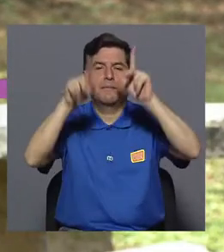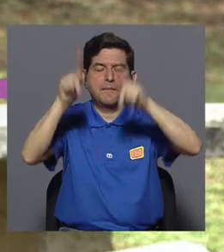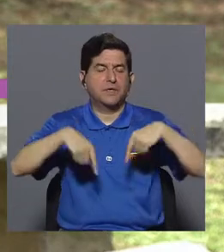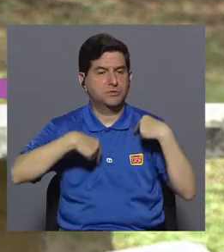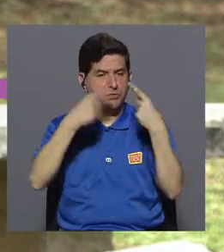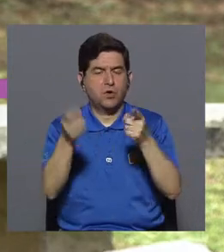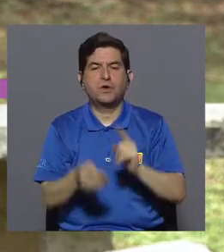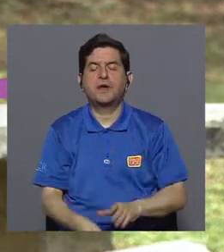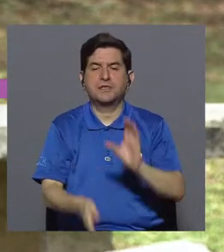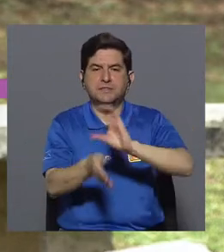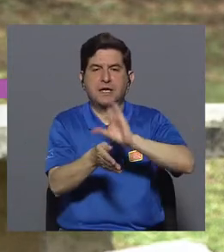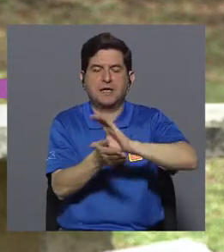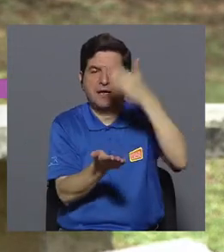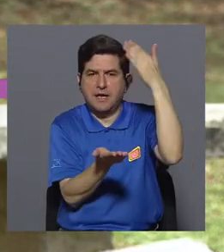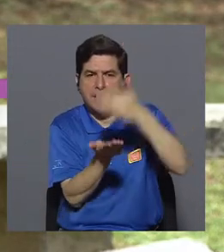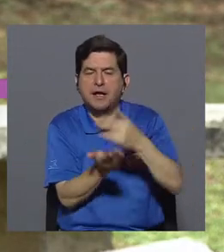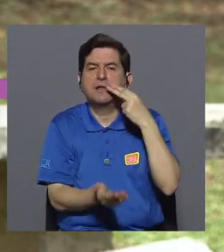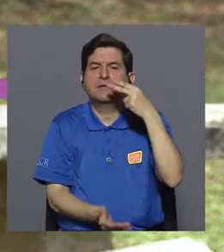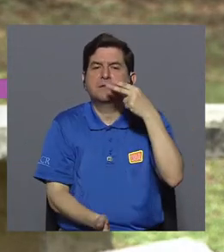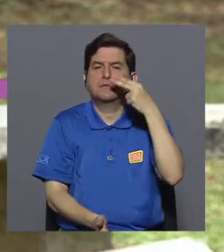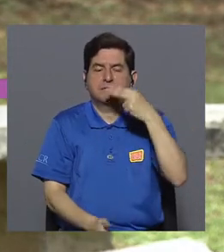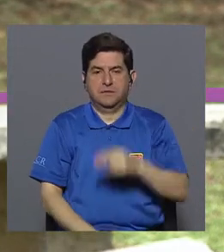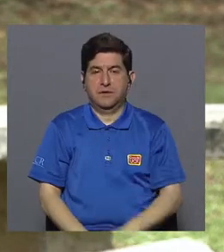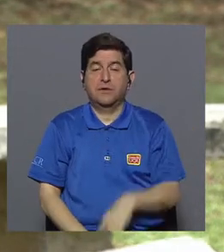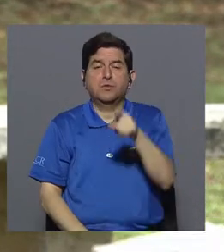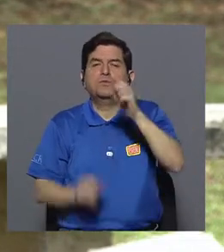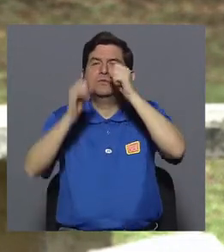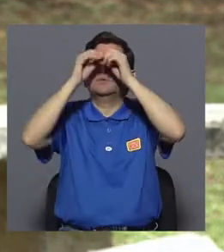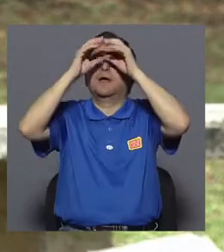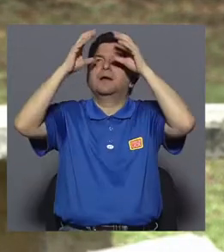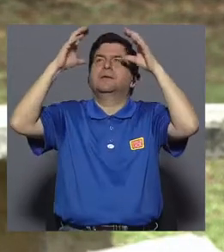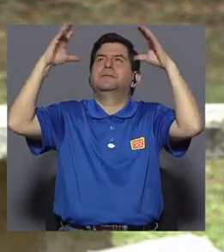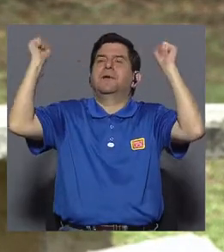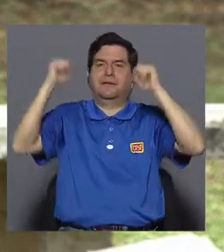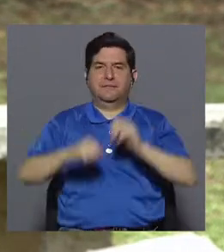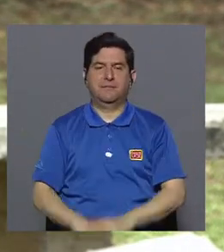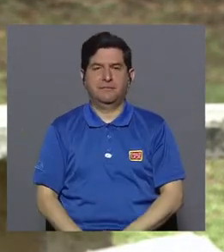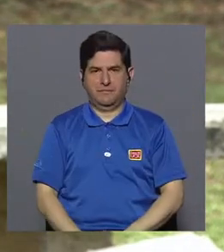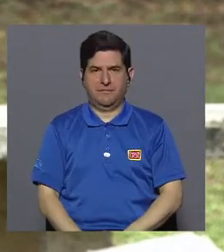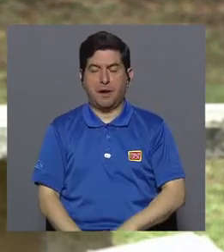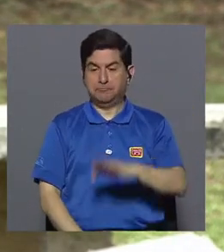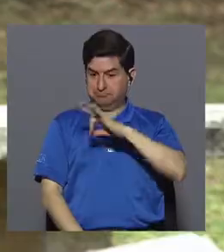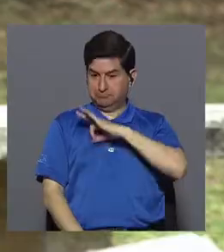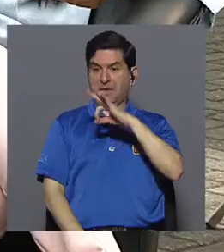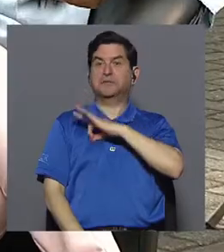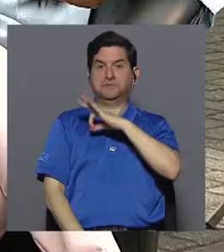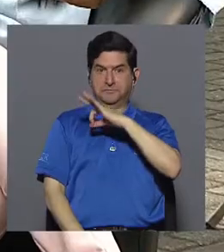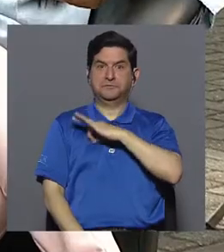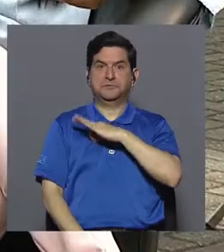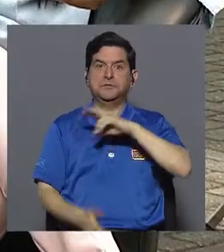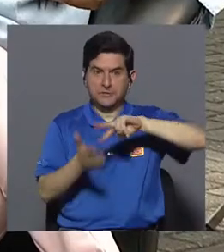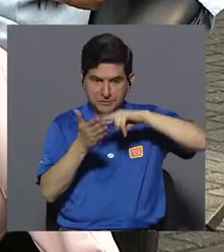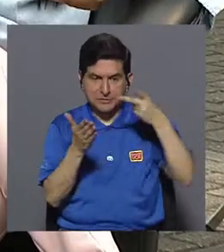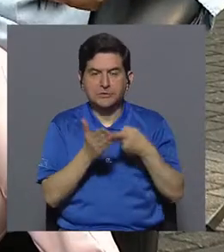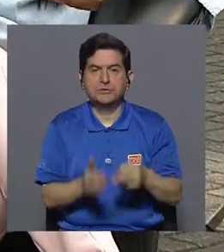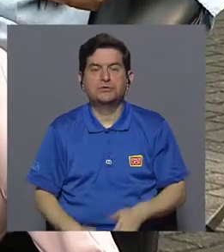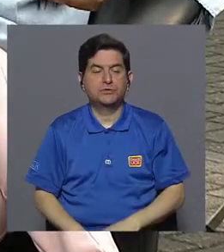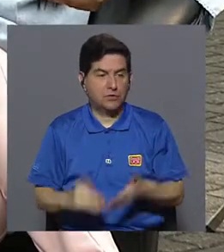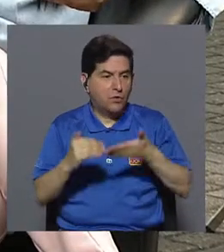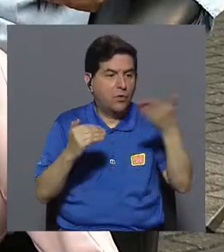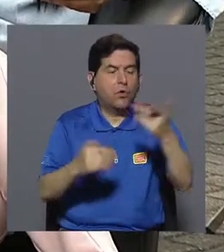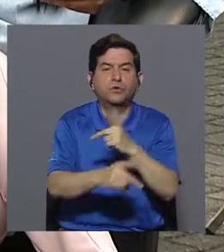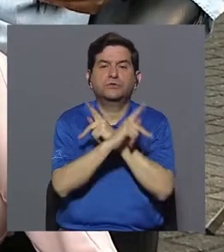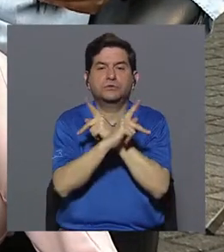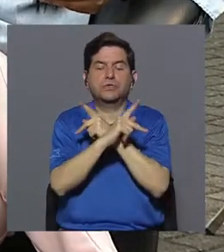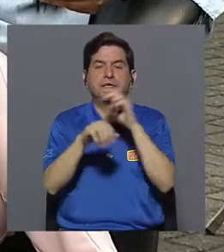clínicas de cesación de fumado. imagínense lo beneficioso, perdón, que puede ser porque son factores protectores con los que